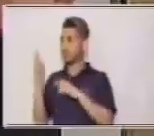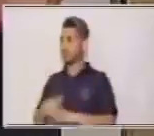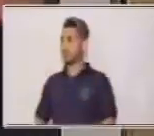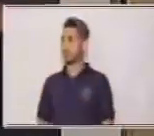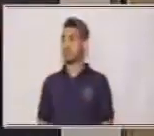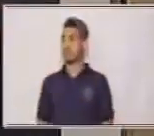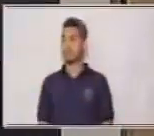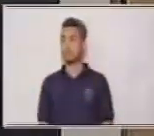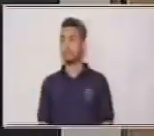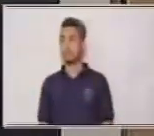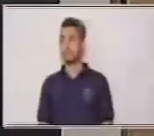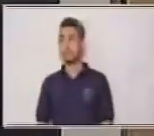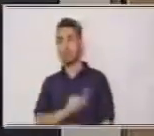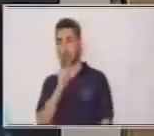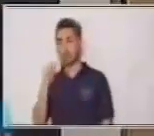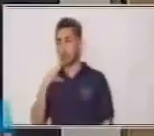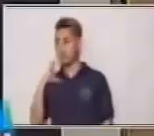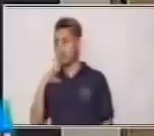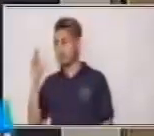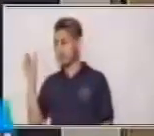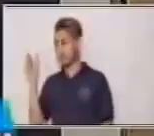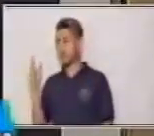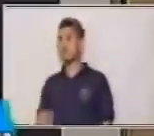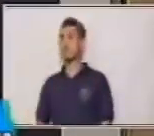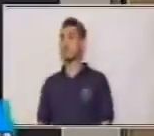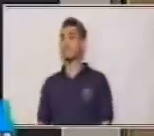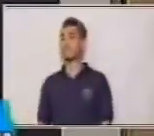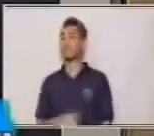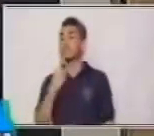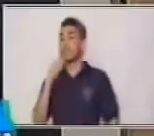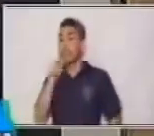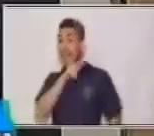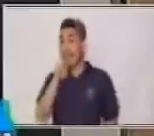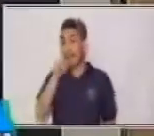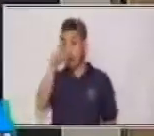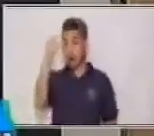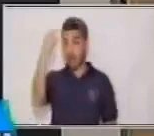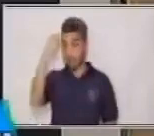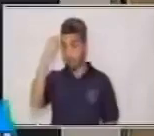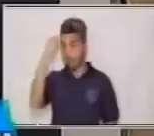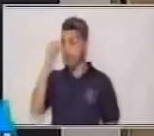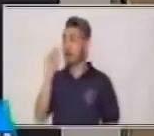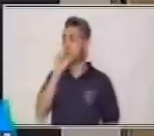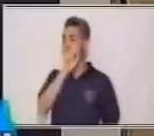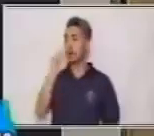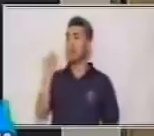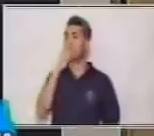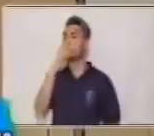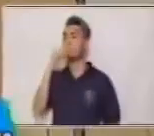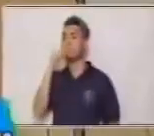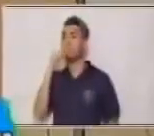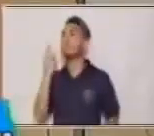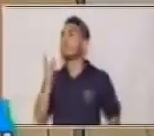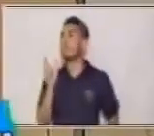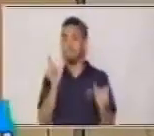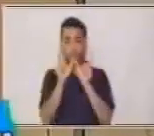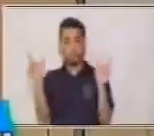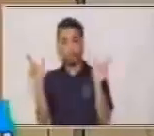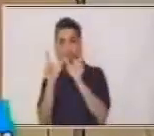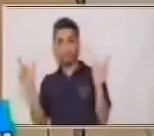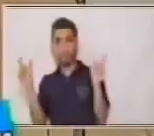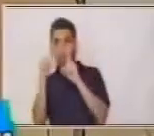vamos a hacer este otro que tengo acá. Dice, lee mentalmente, marca con rojo la separación entre palabras.